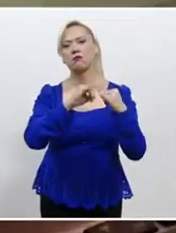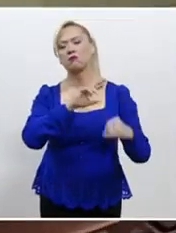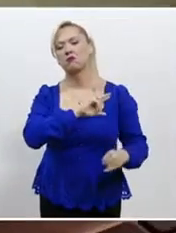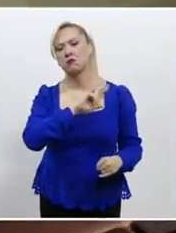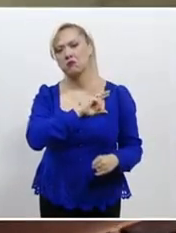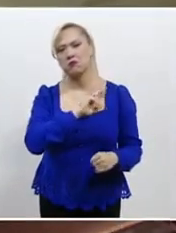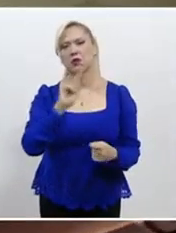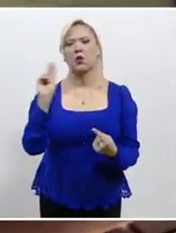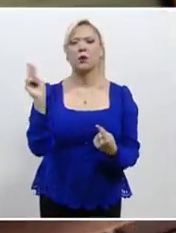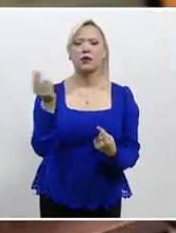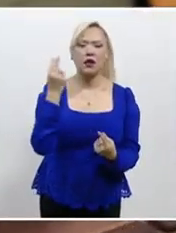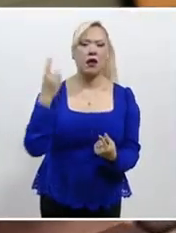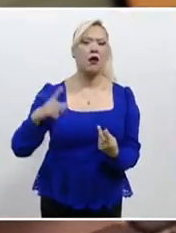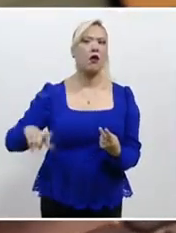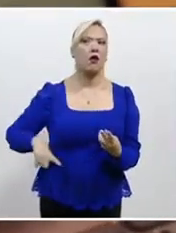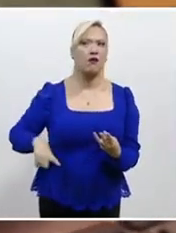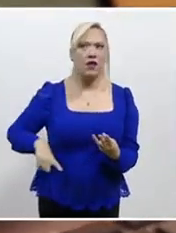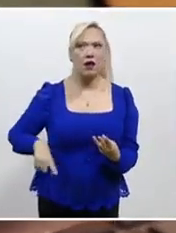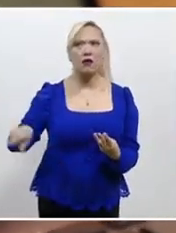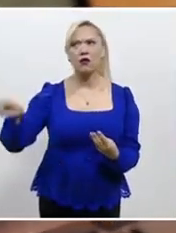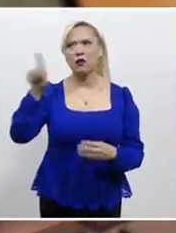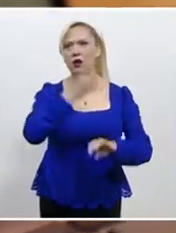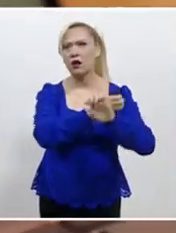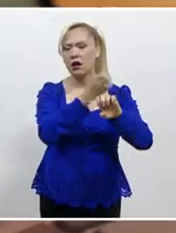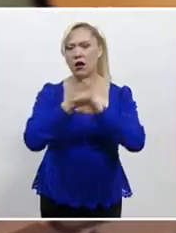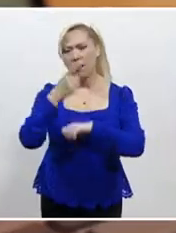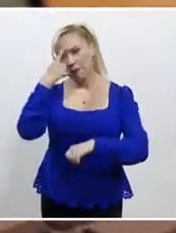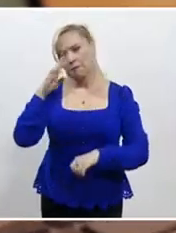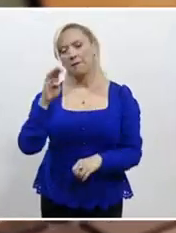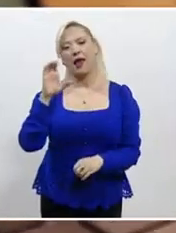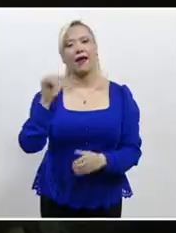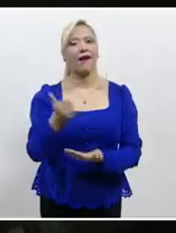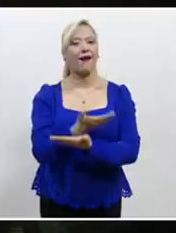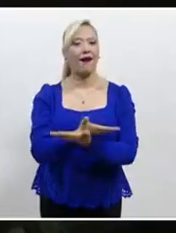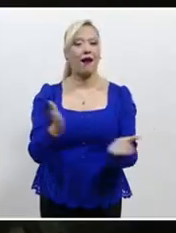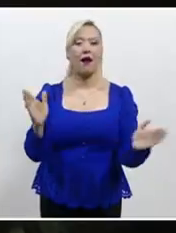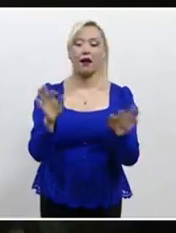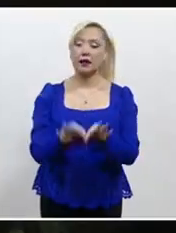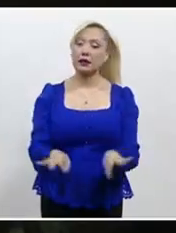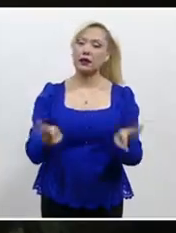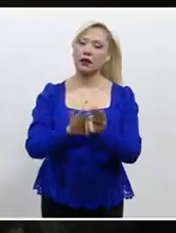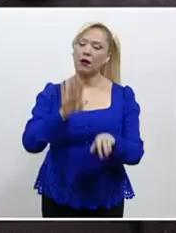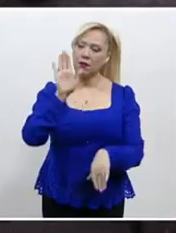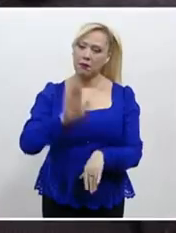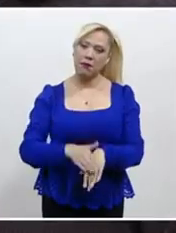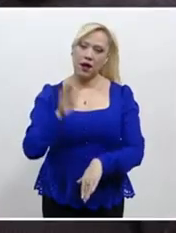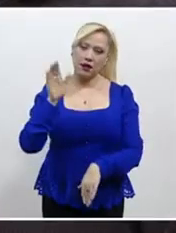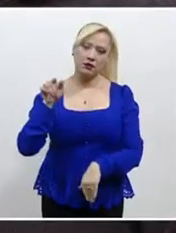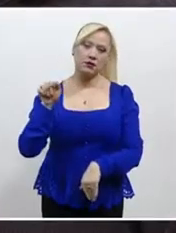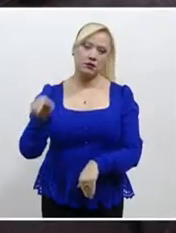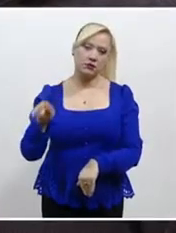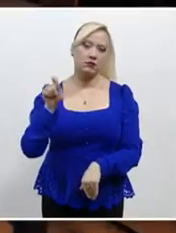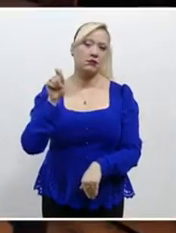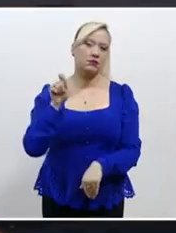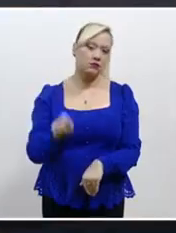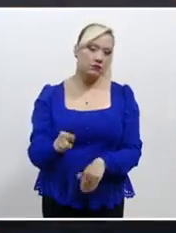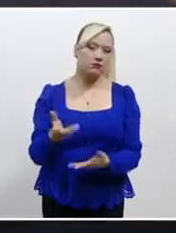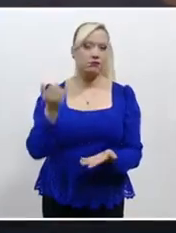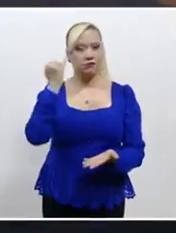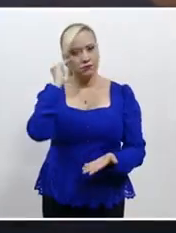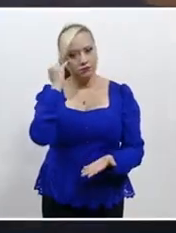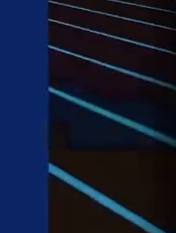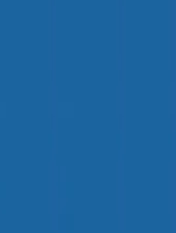universidades y gobiernos locales para ofrecer las becas, priorizando a grupos vulnerables y minoritarios.